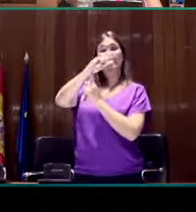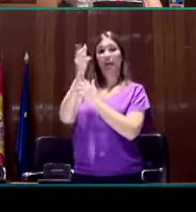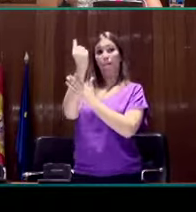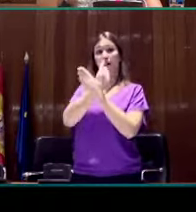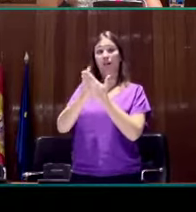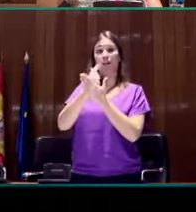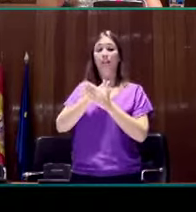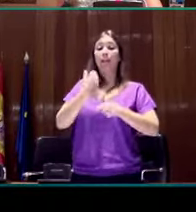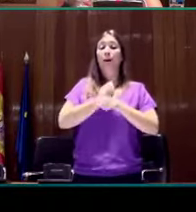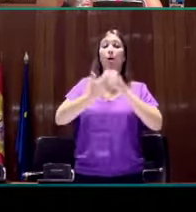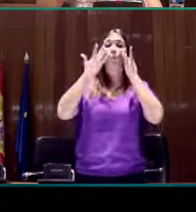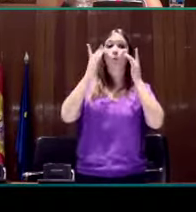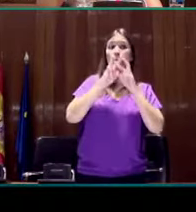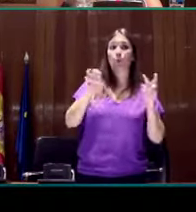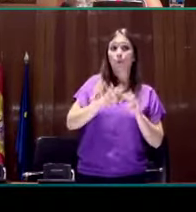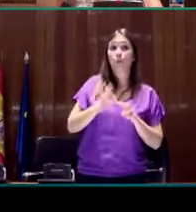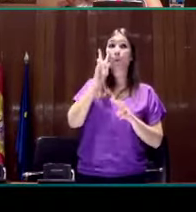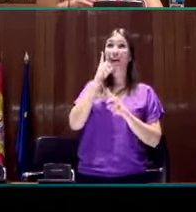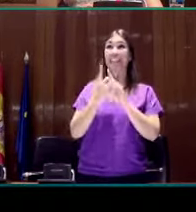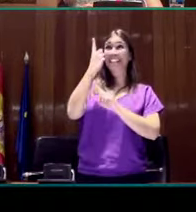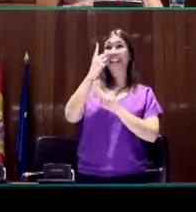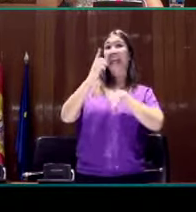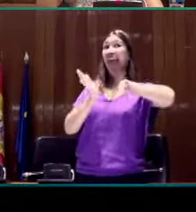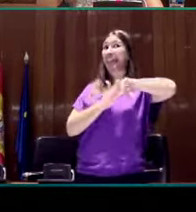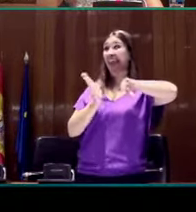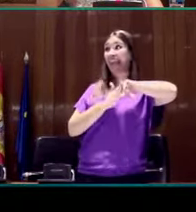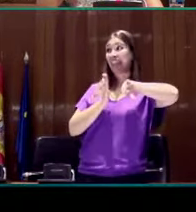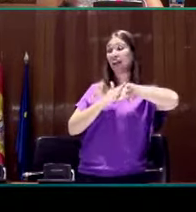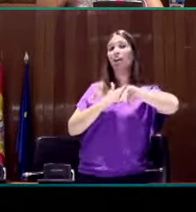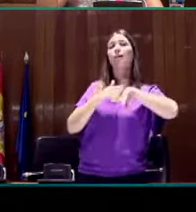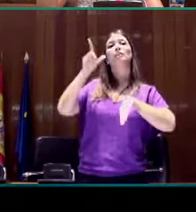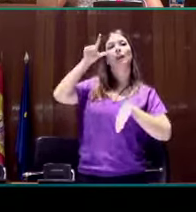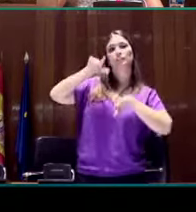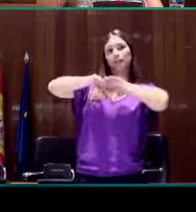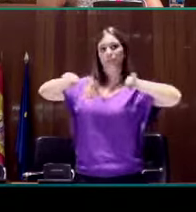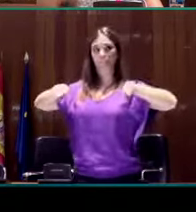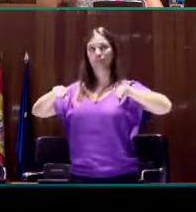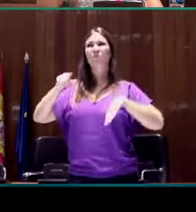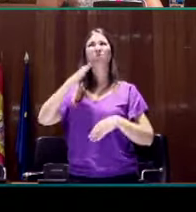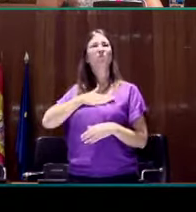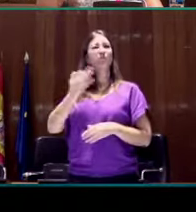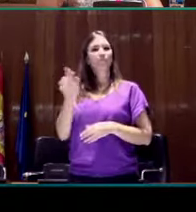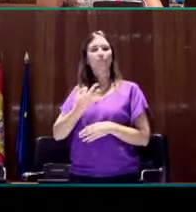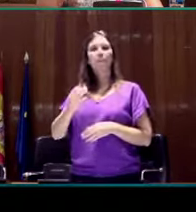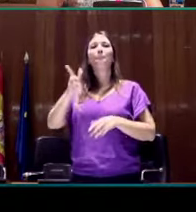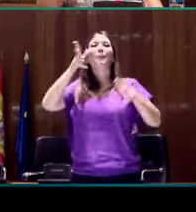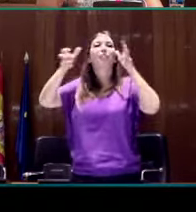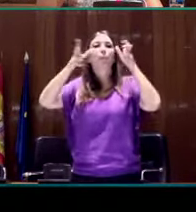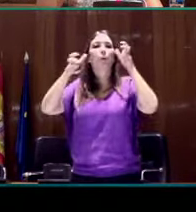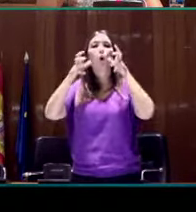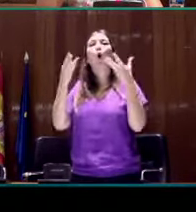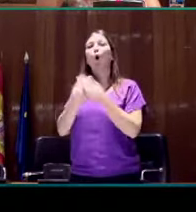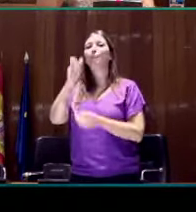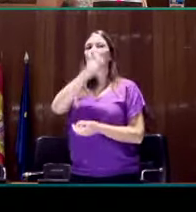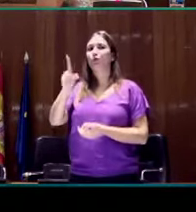dividido entre el trabajo de investigación, que sería la parte superior izquierda, y la tesis doctoral. Lo que hicimos fue trabajar la percepción con los